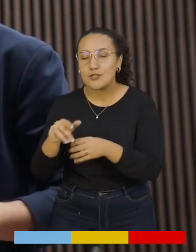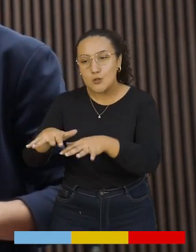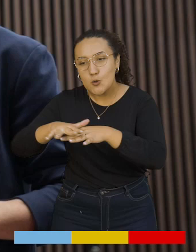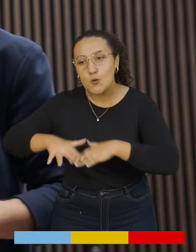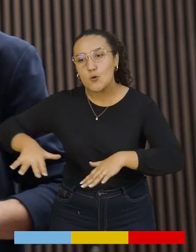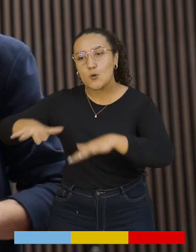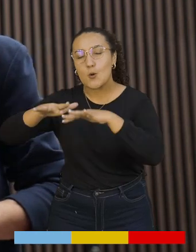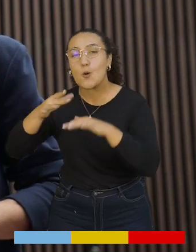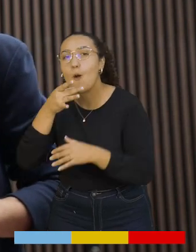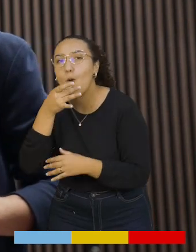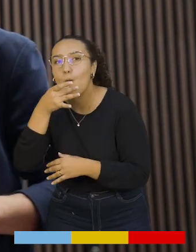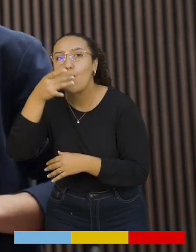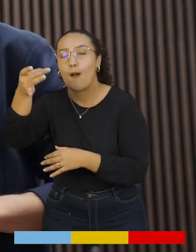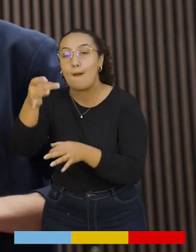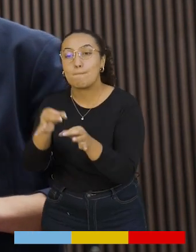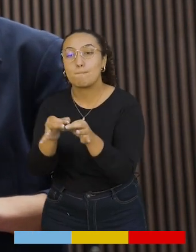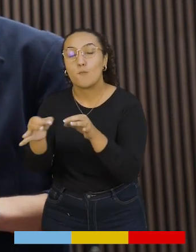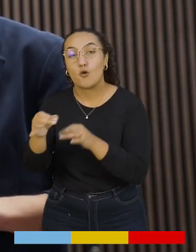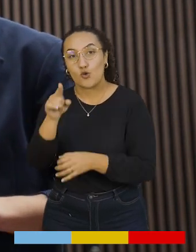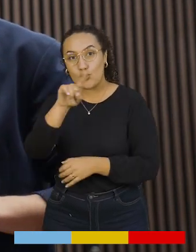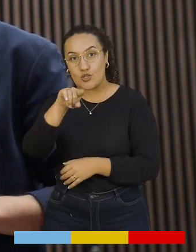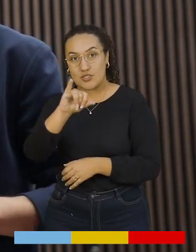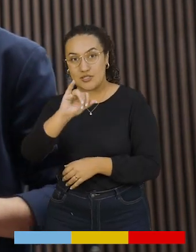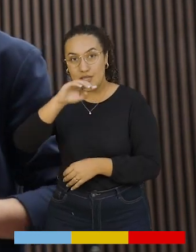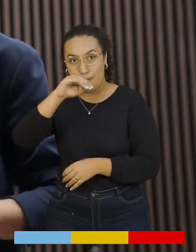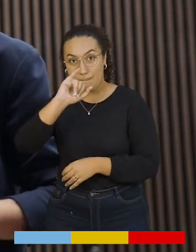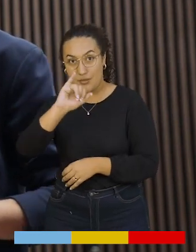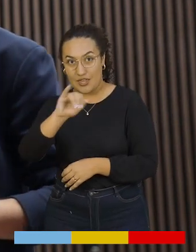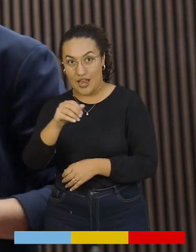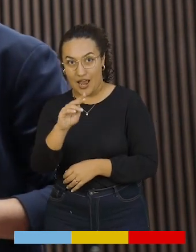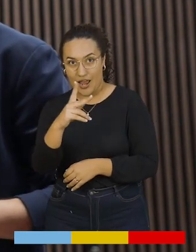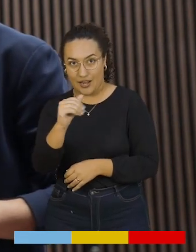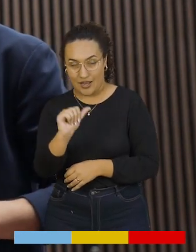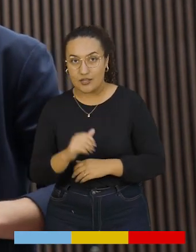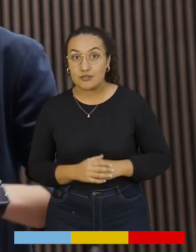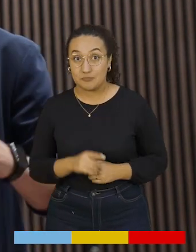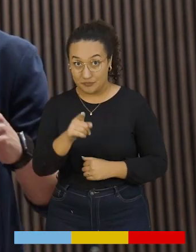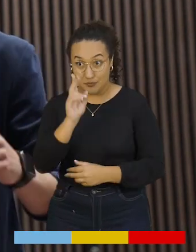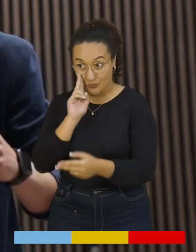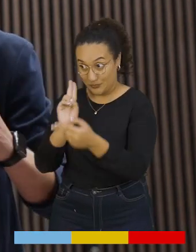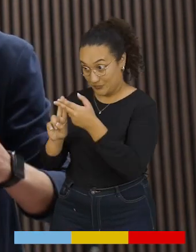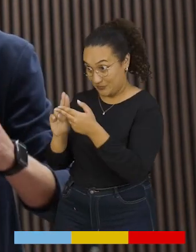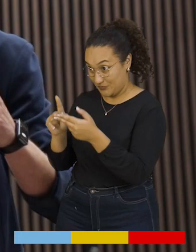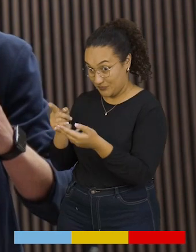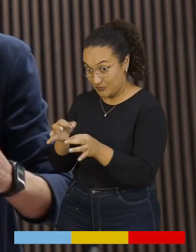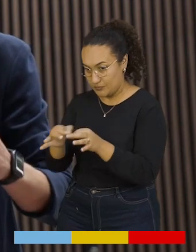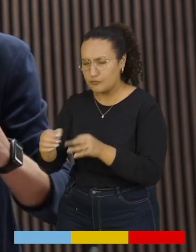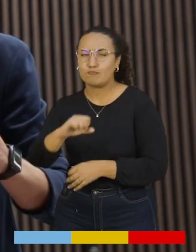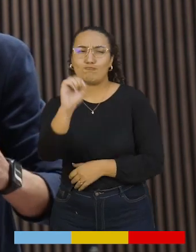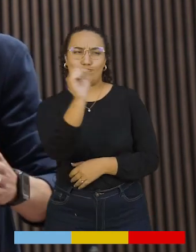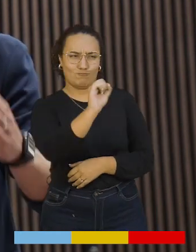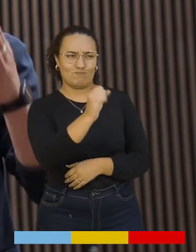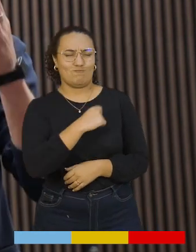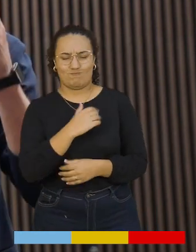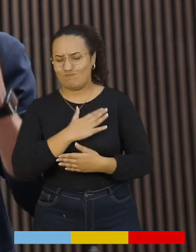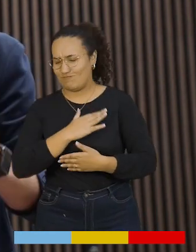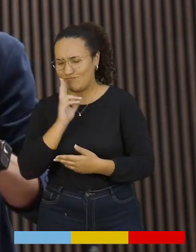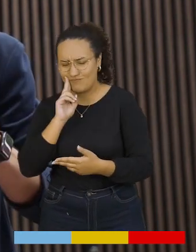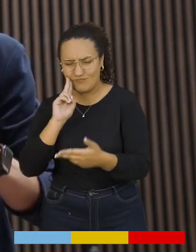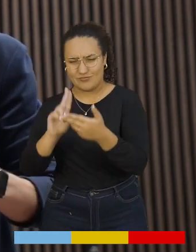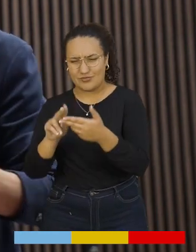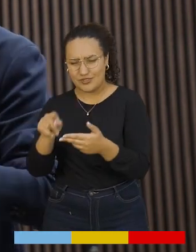fuimos para la provincia de UAT al municipio de Simijaca. Javi, ¿conoces este municipio? Sí, la fortuna de conocer este